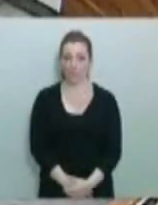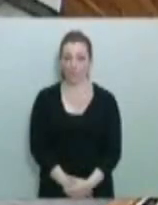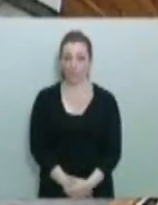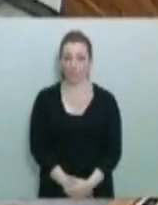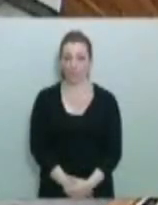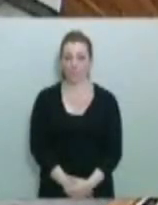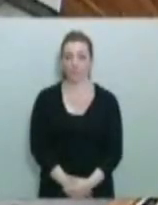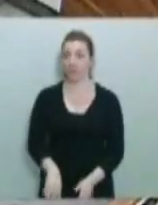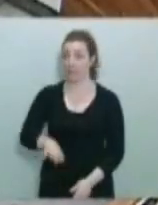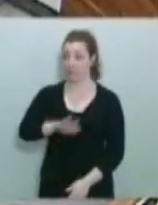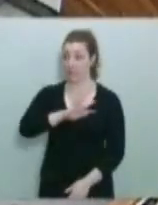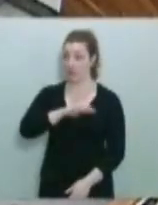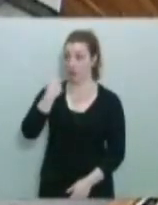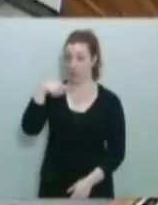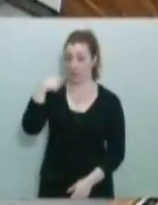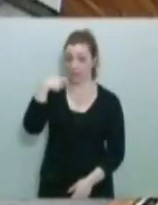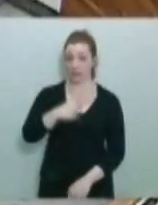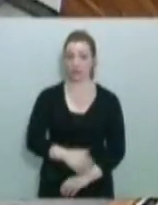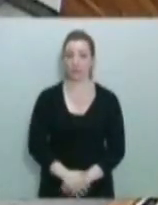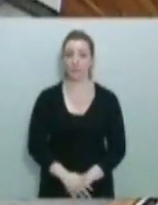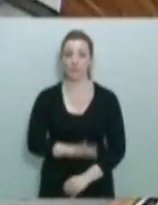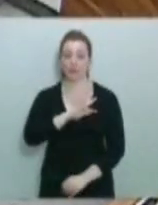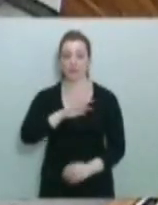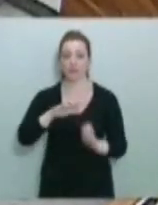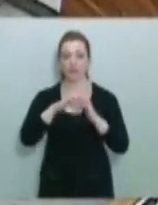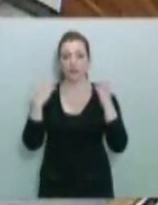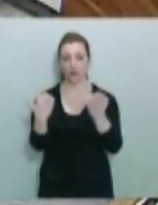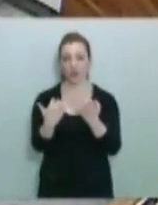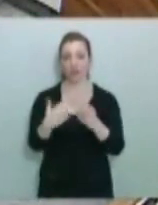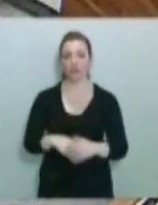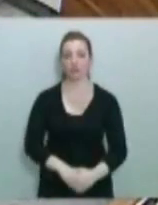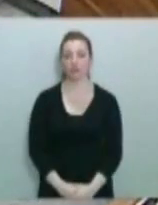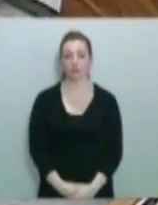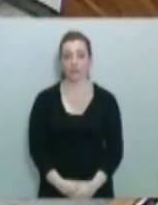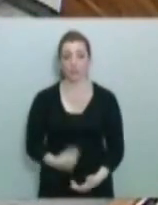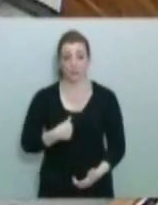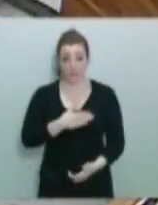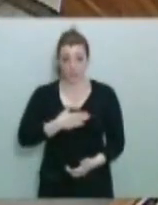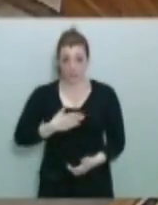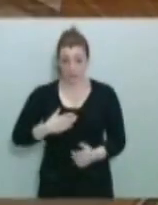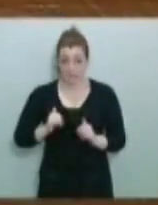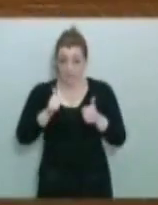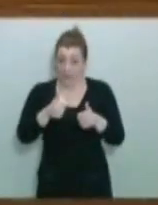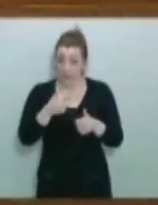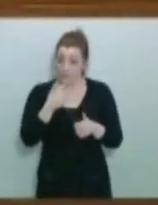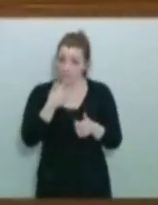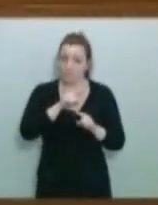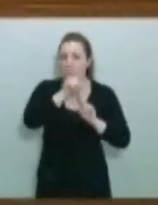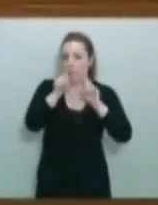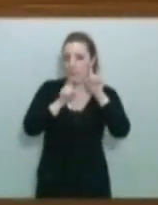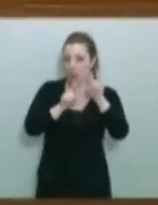Señor presidente, señorías, quiero empezar haciendo una pregunta